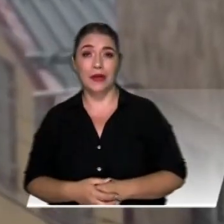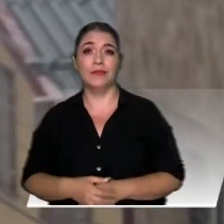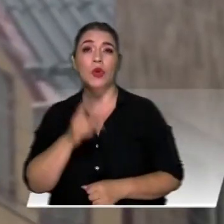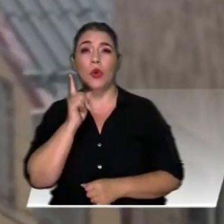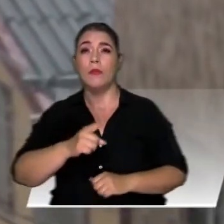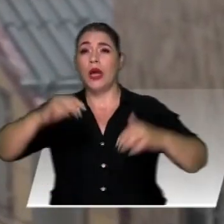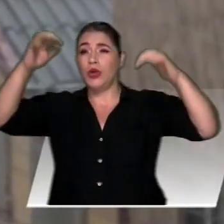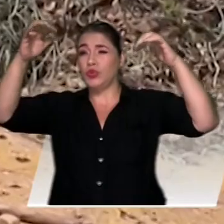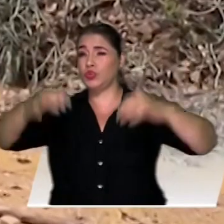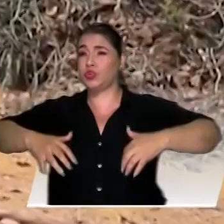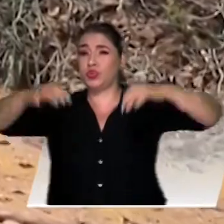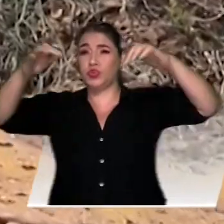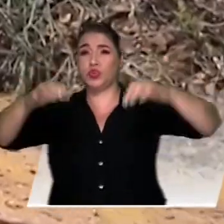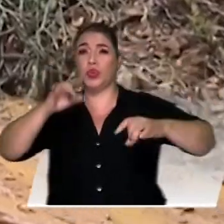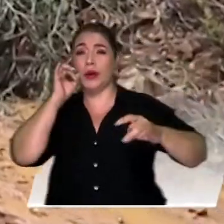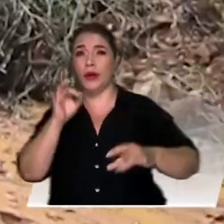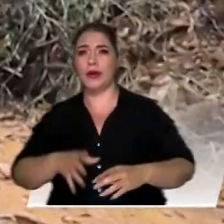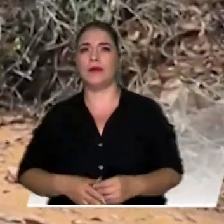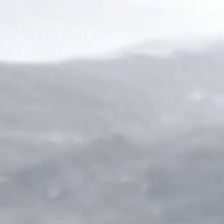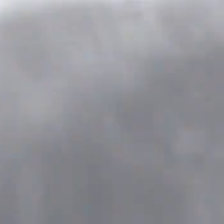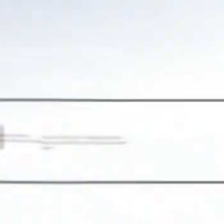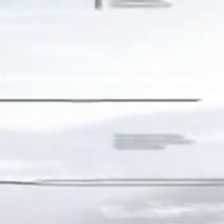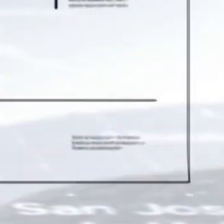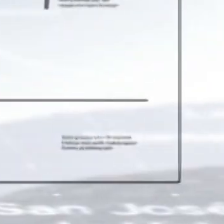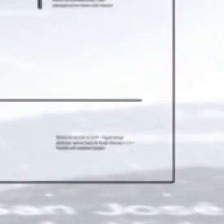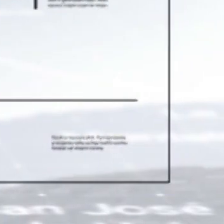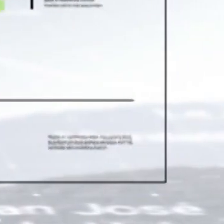lluvias y las afectaciones en las vías municipales.